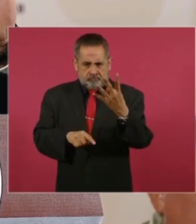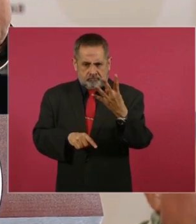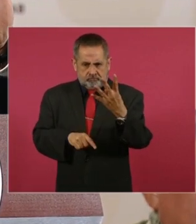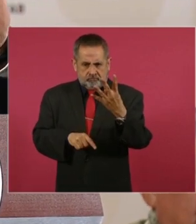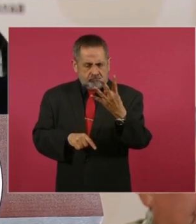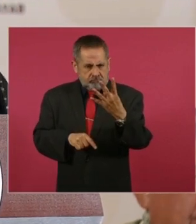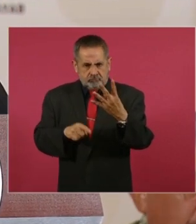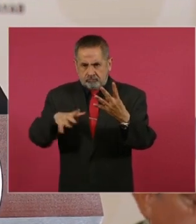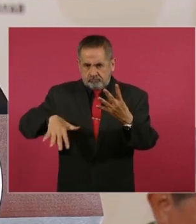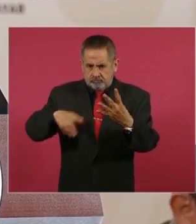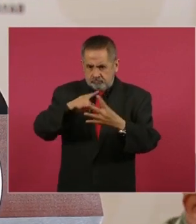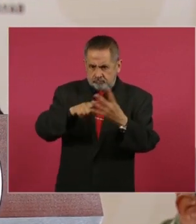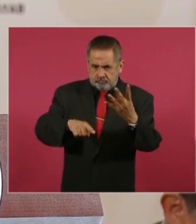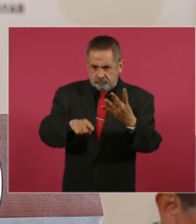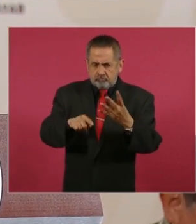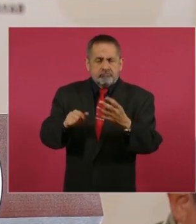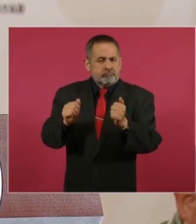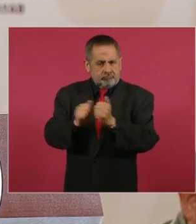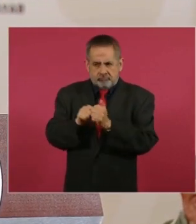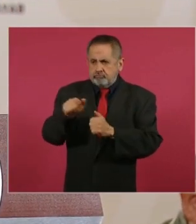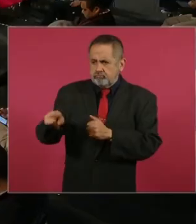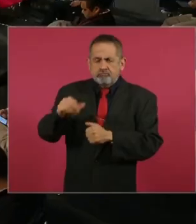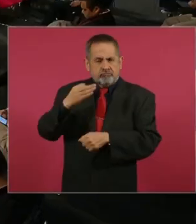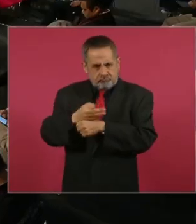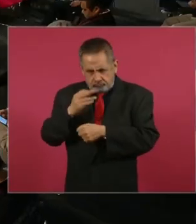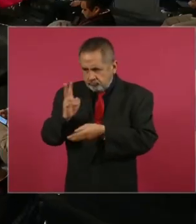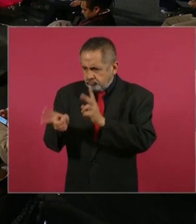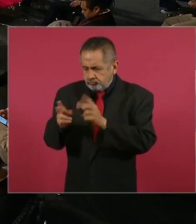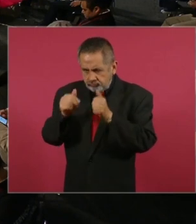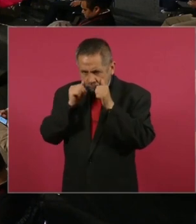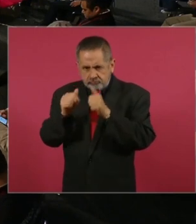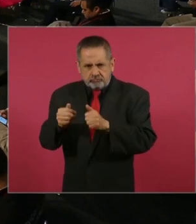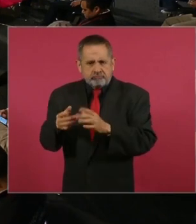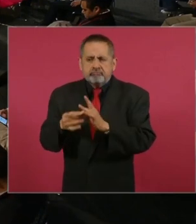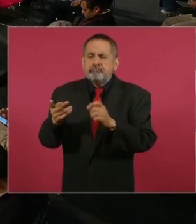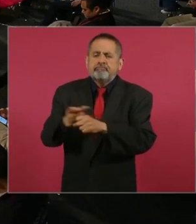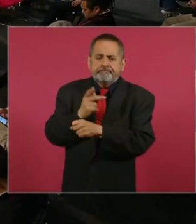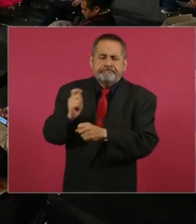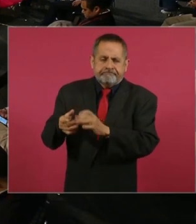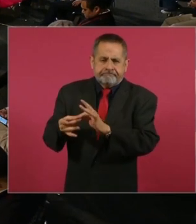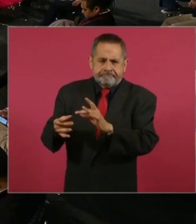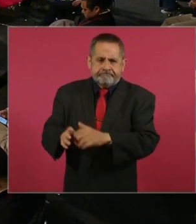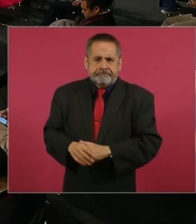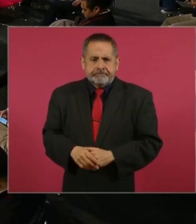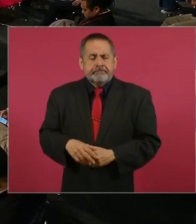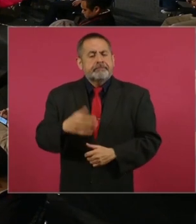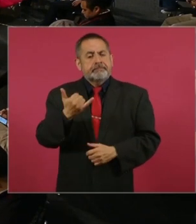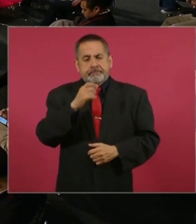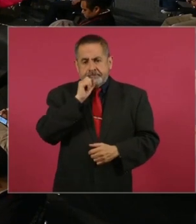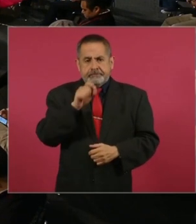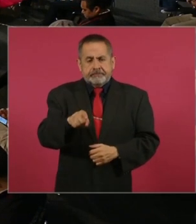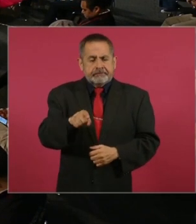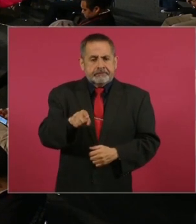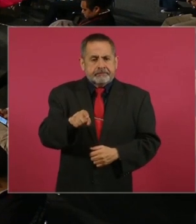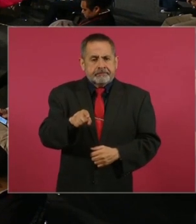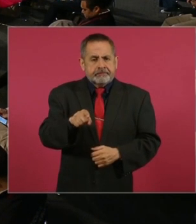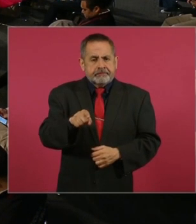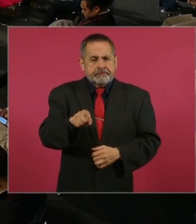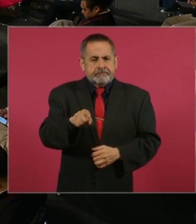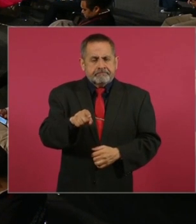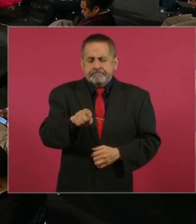las vamos a ver y le damos seguimiento. Claro. Y tomo